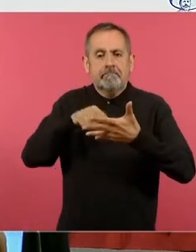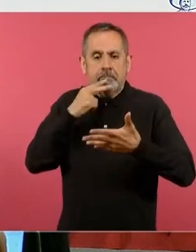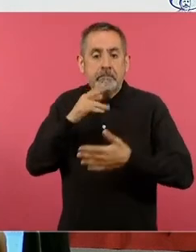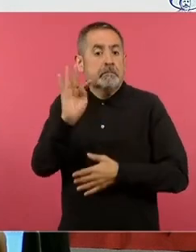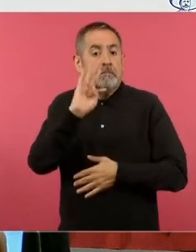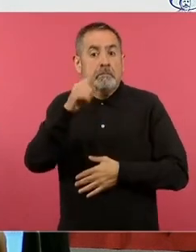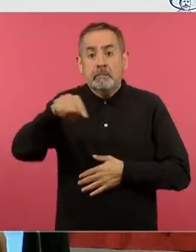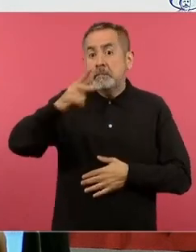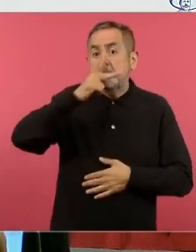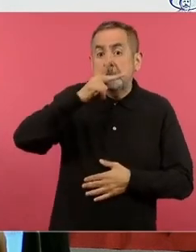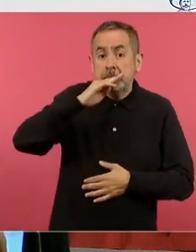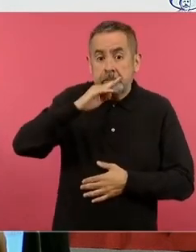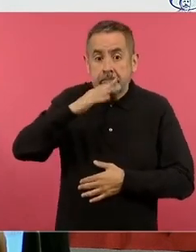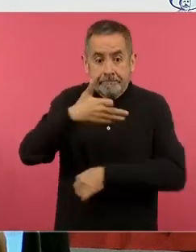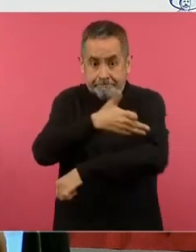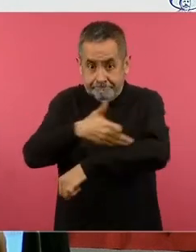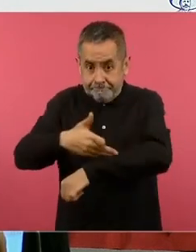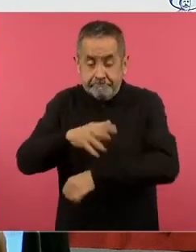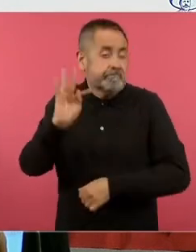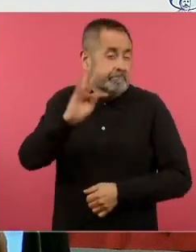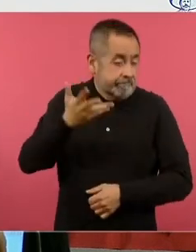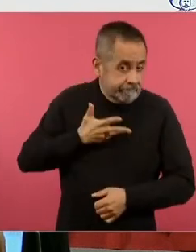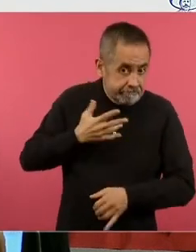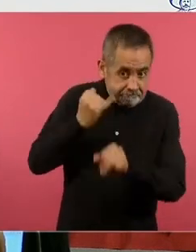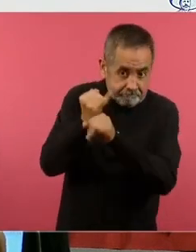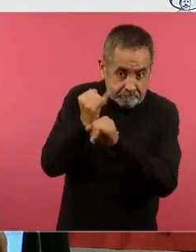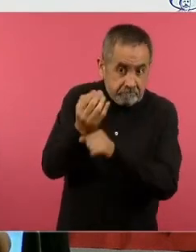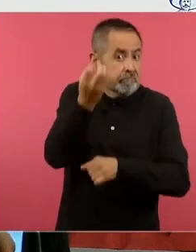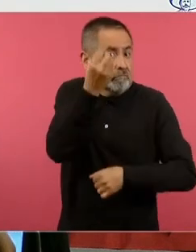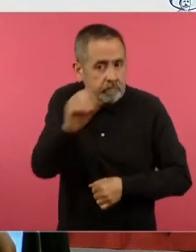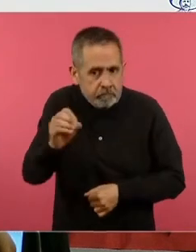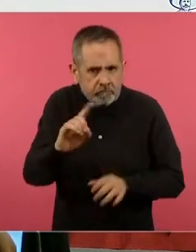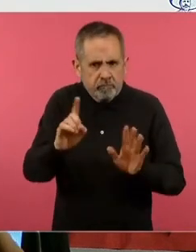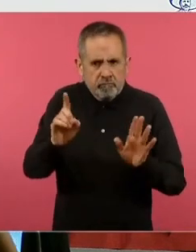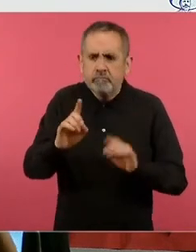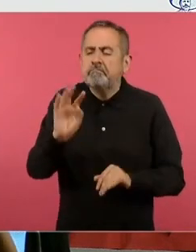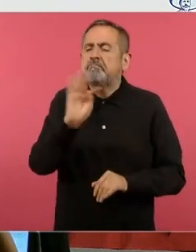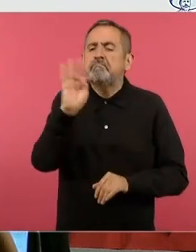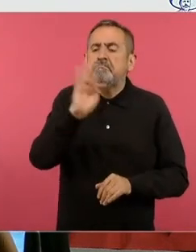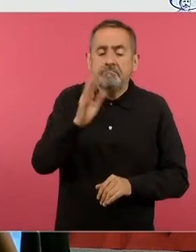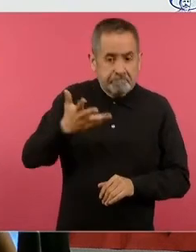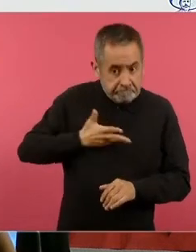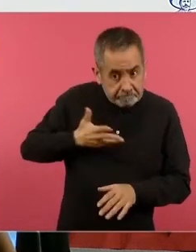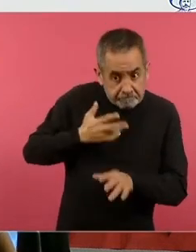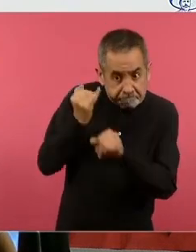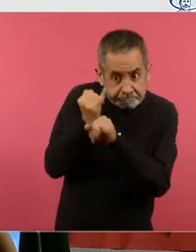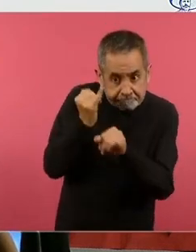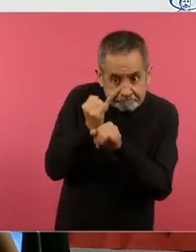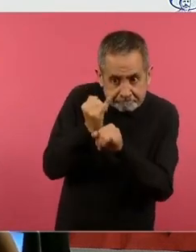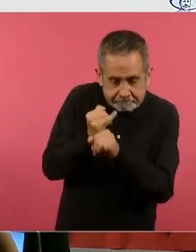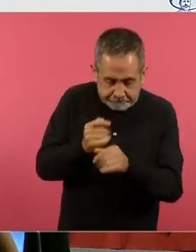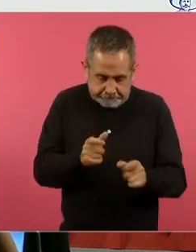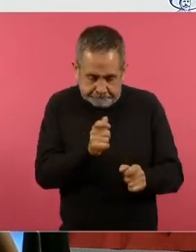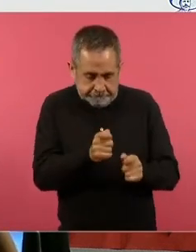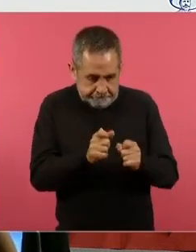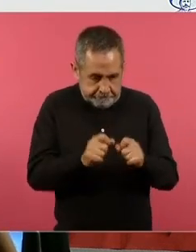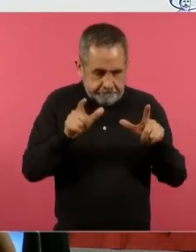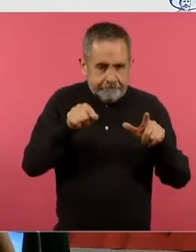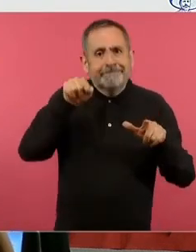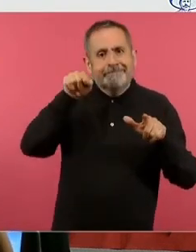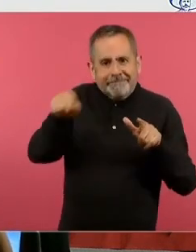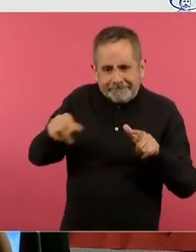tiene internet si tiene internet no es obligatorio si tiene internet que le ayude al niño a